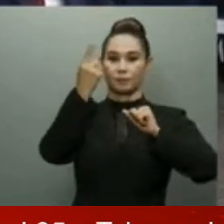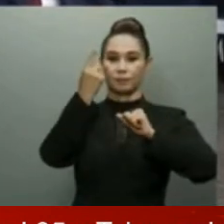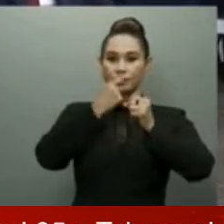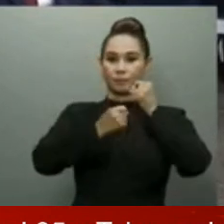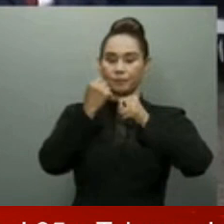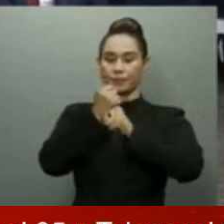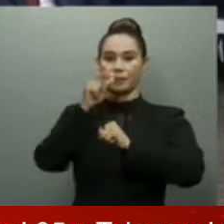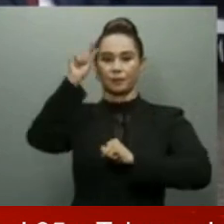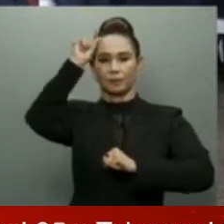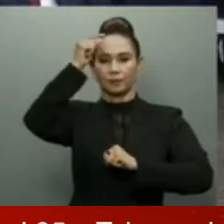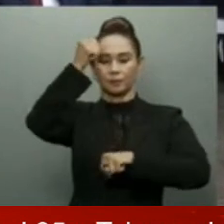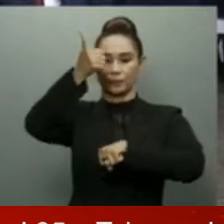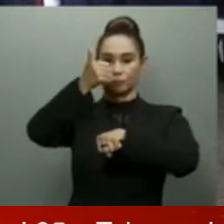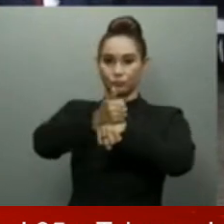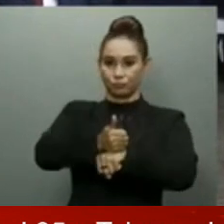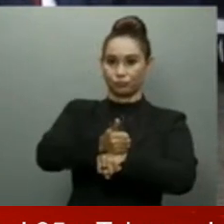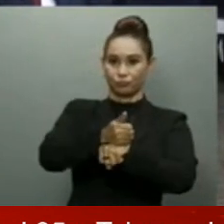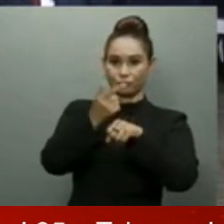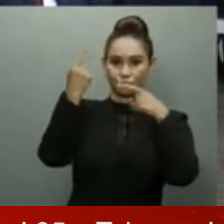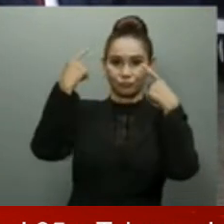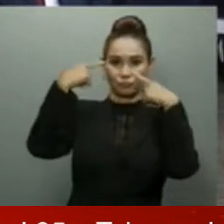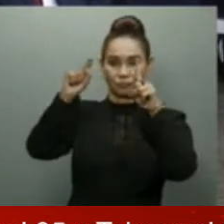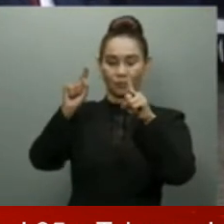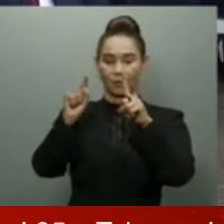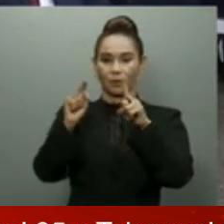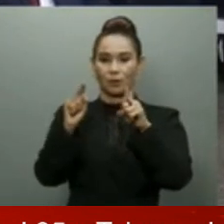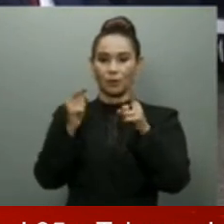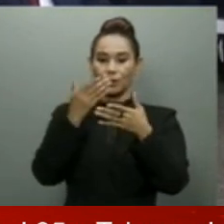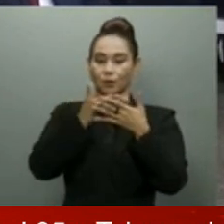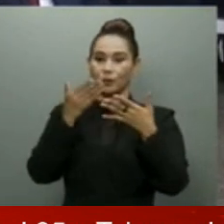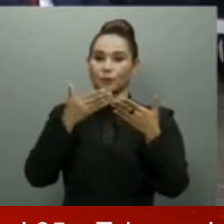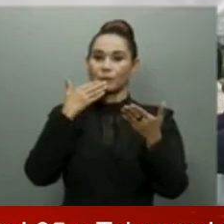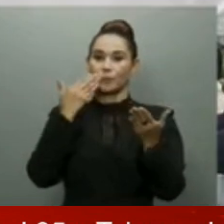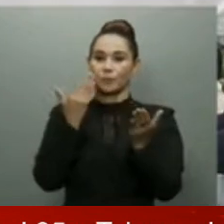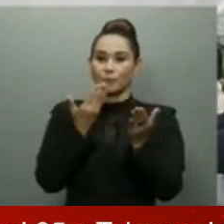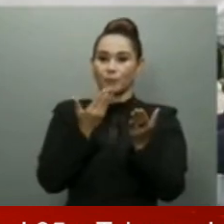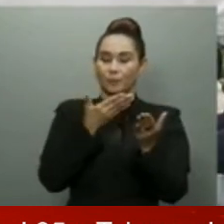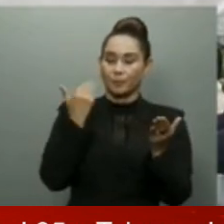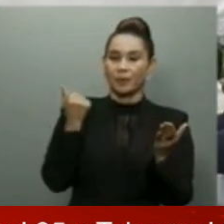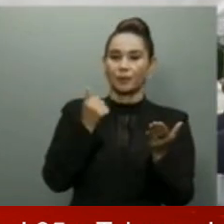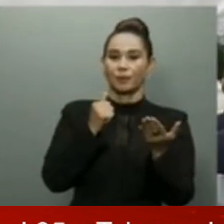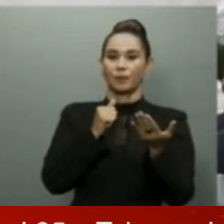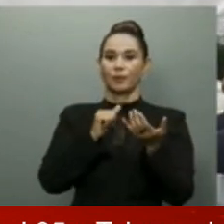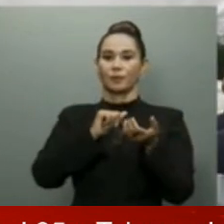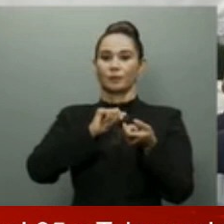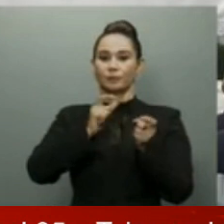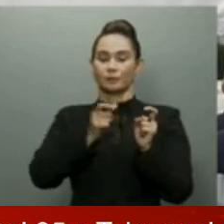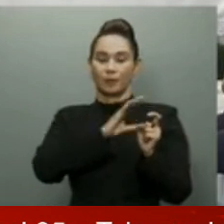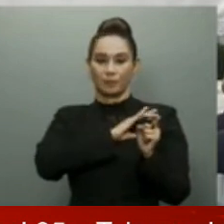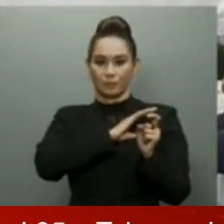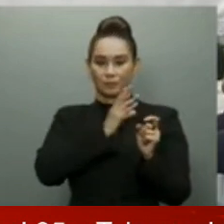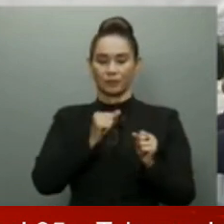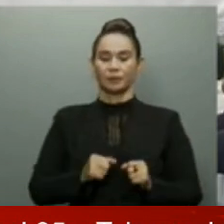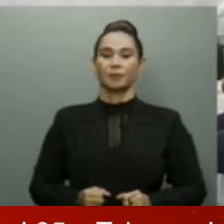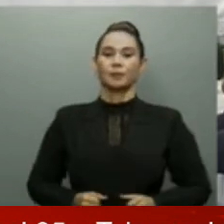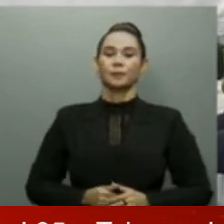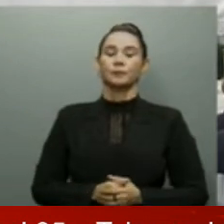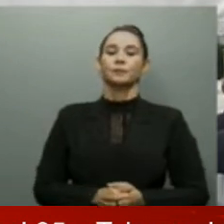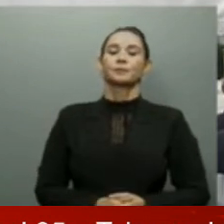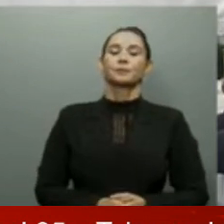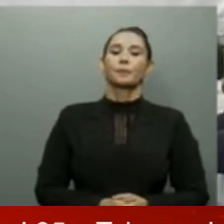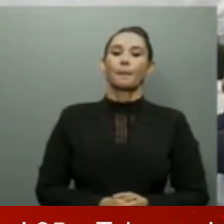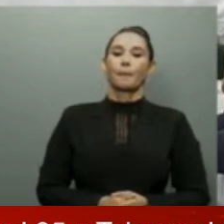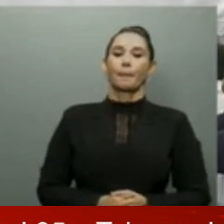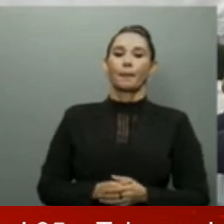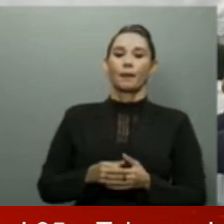logró implementar mejoras sustanciales en las condiciones en las que nuestros policías ejercen sus funciones. Aumento de un